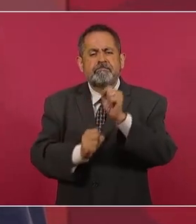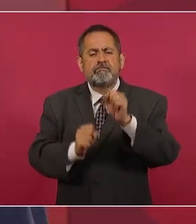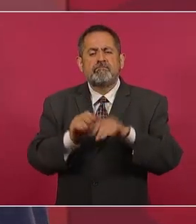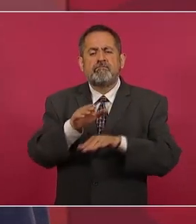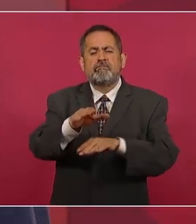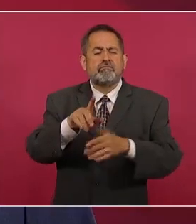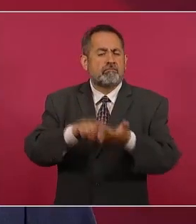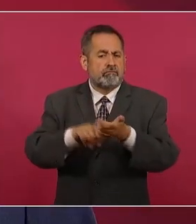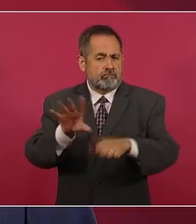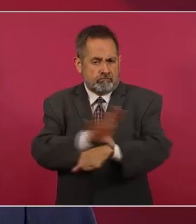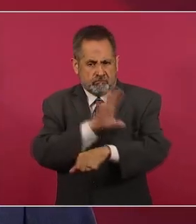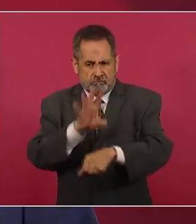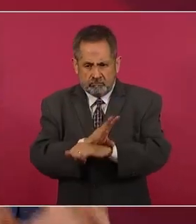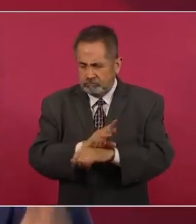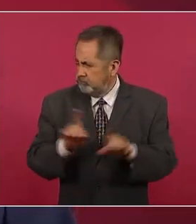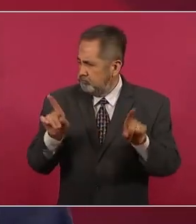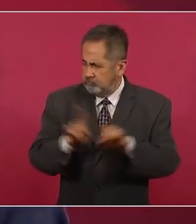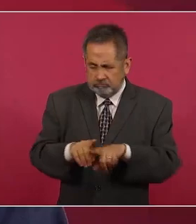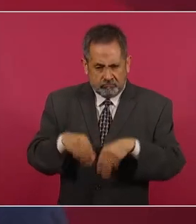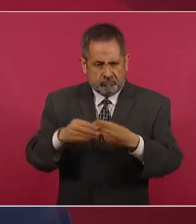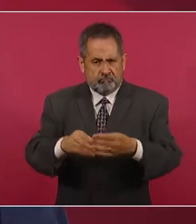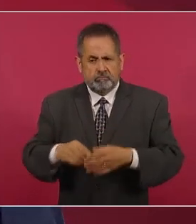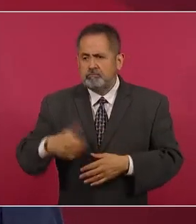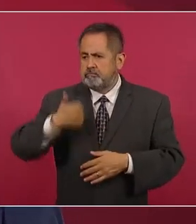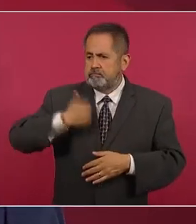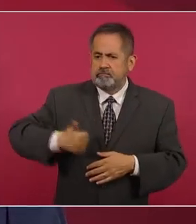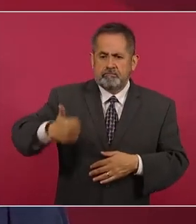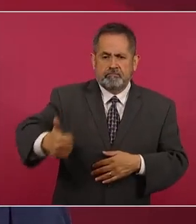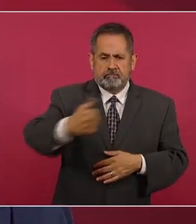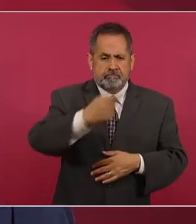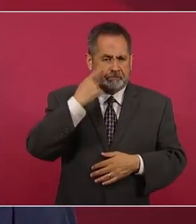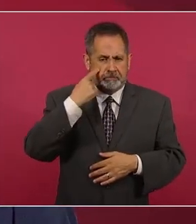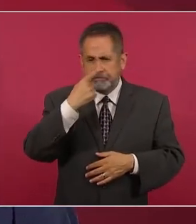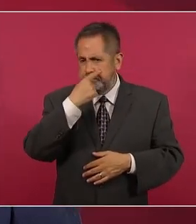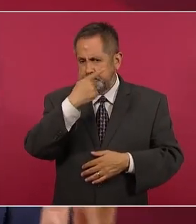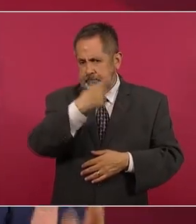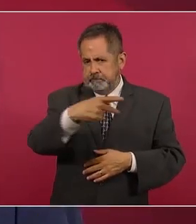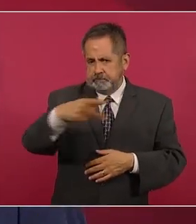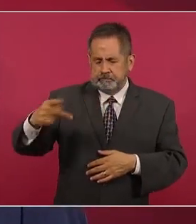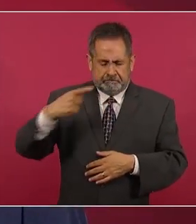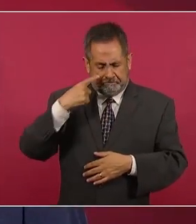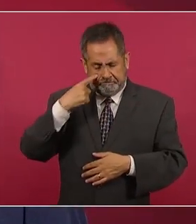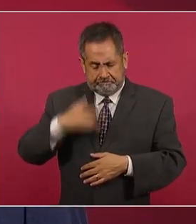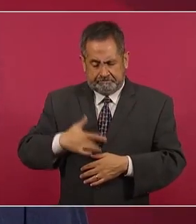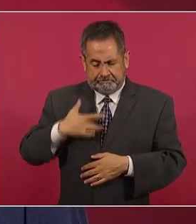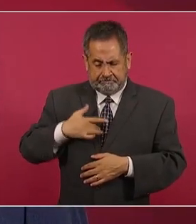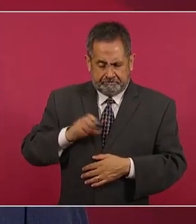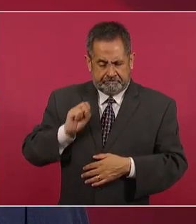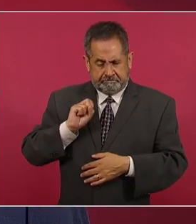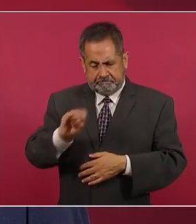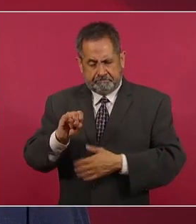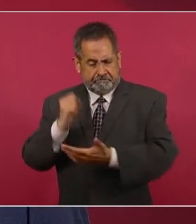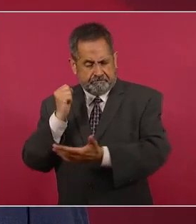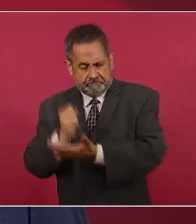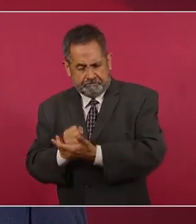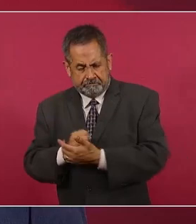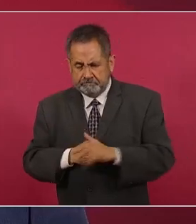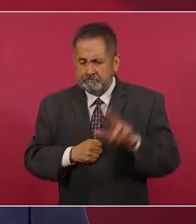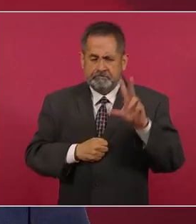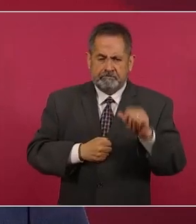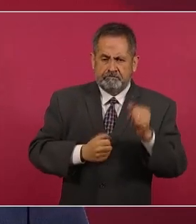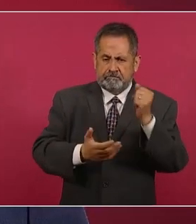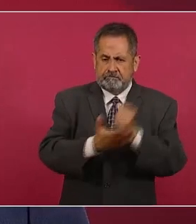eléctrica, que cada quien asuma su